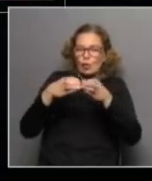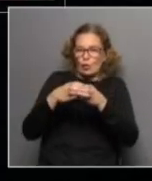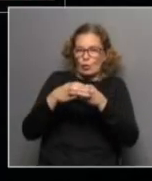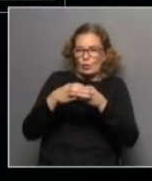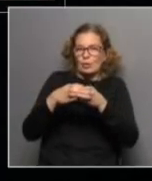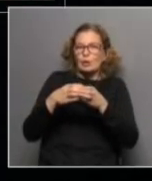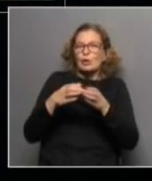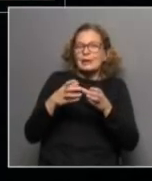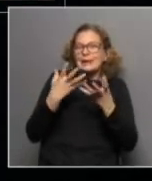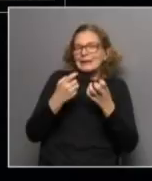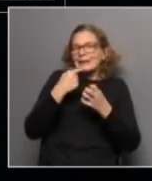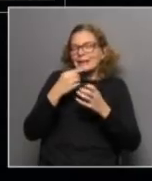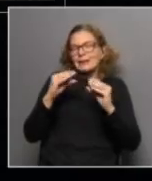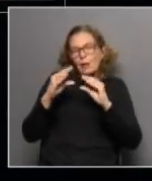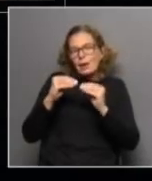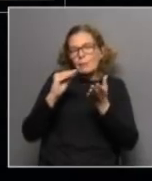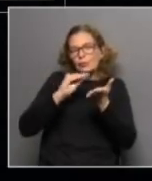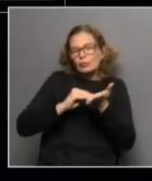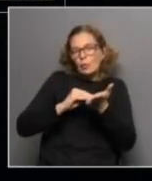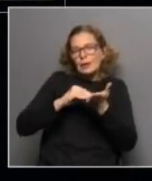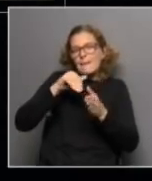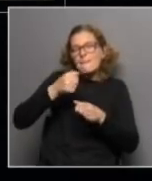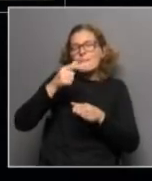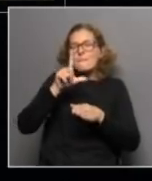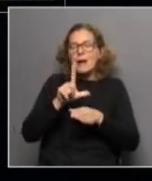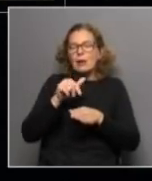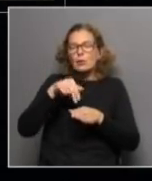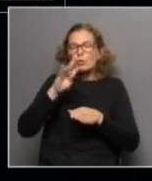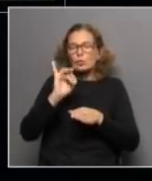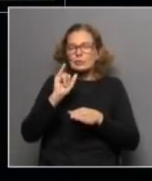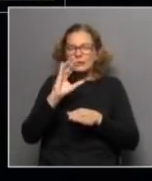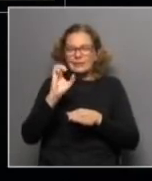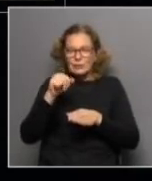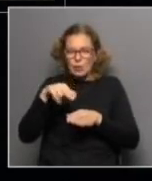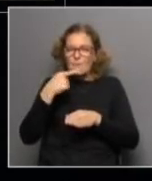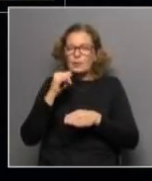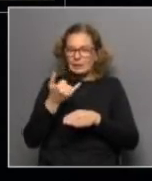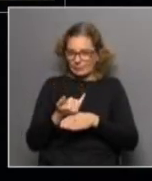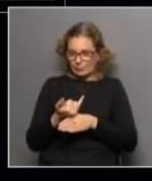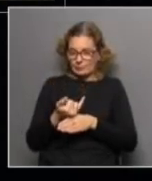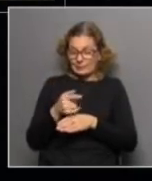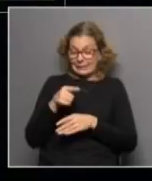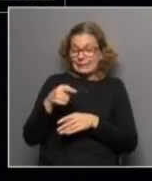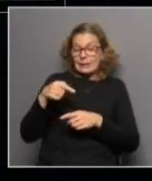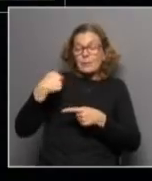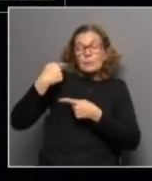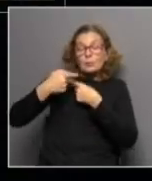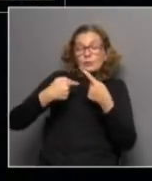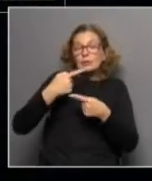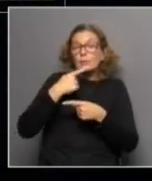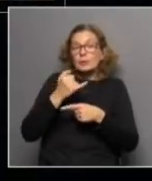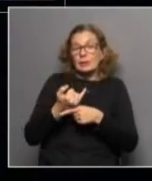lo que hablamos de malnutrición Ricardo si en ese proceso de